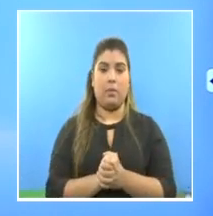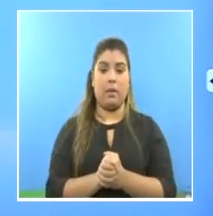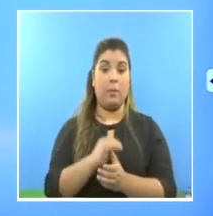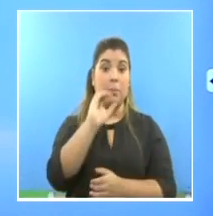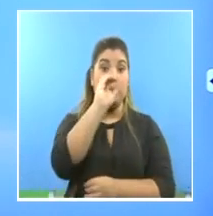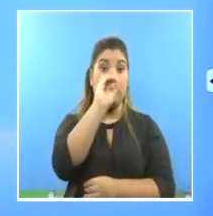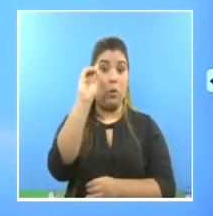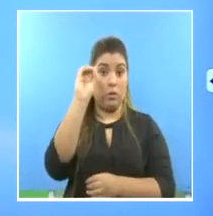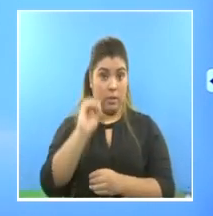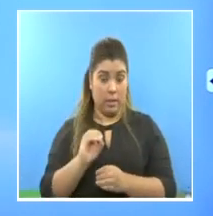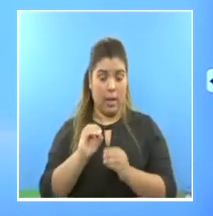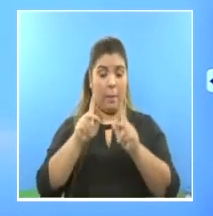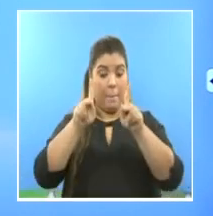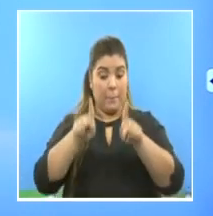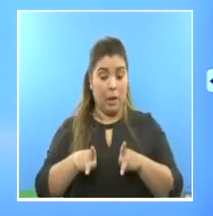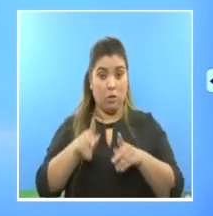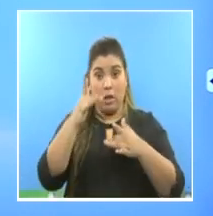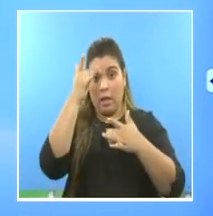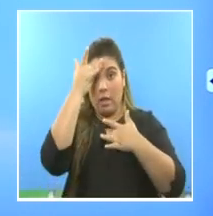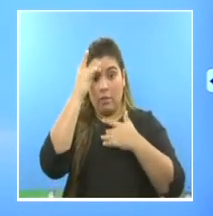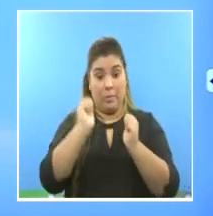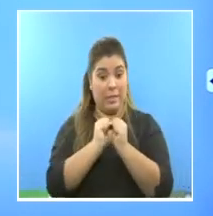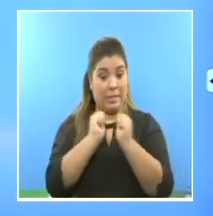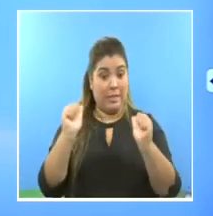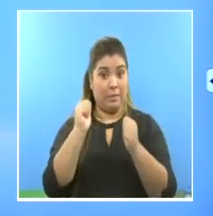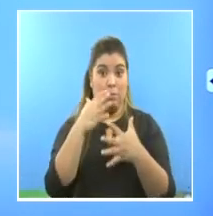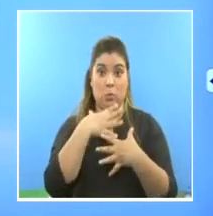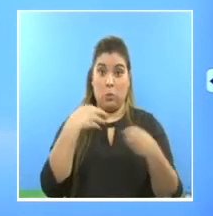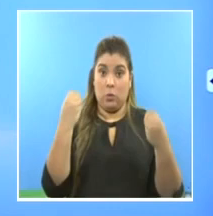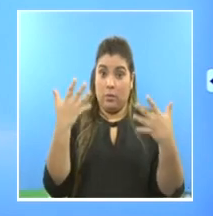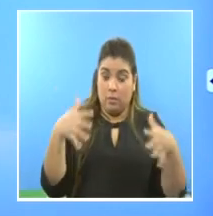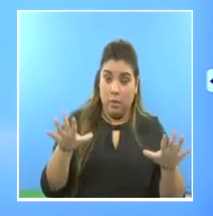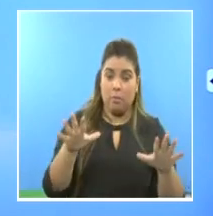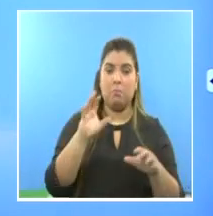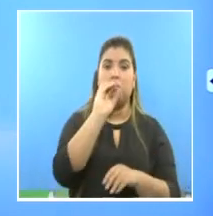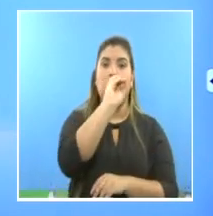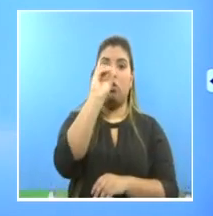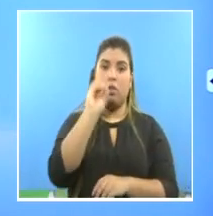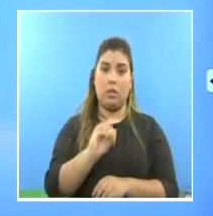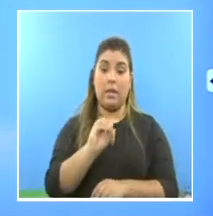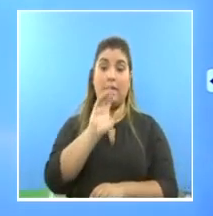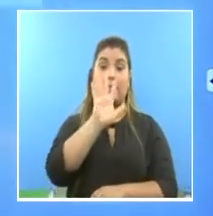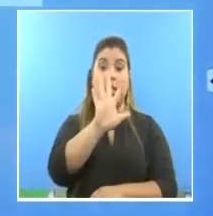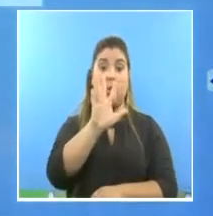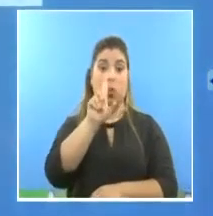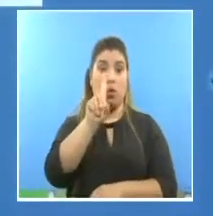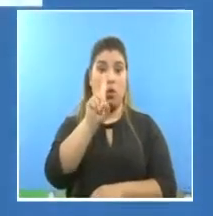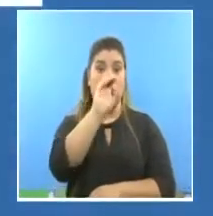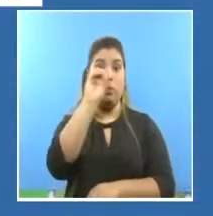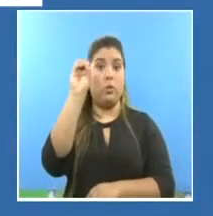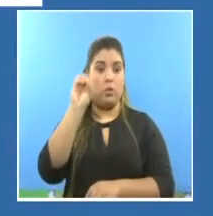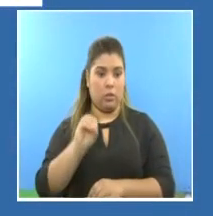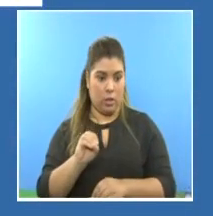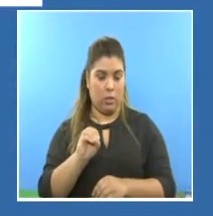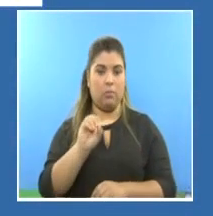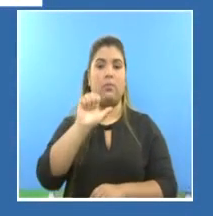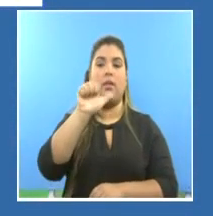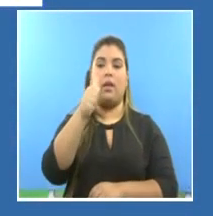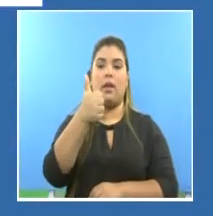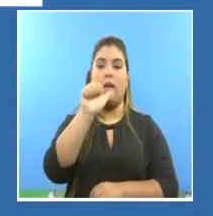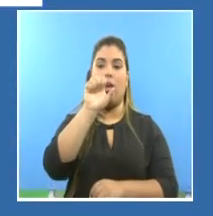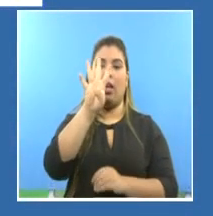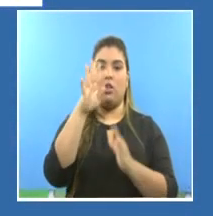porcentaje de recuperados con el que cuenta Panamá es 51%, 14